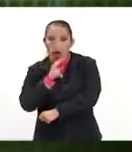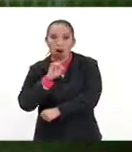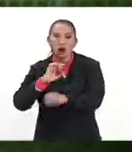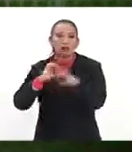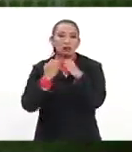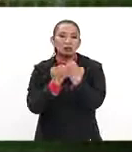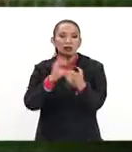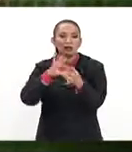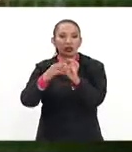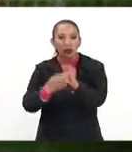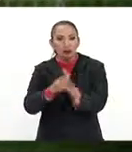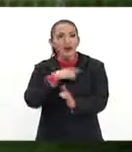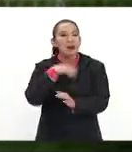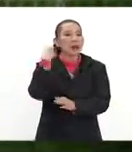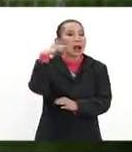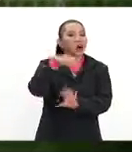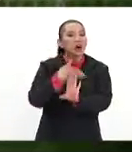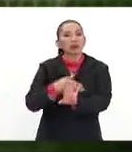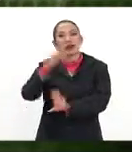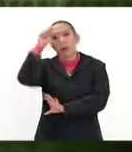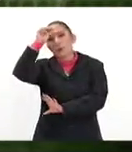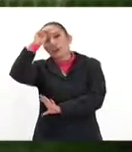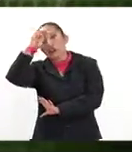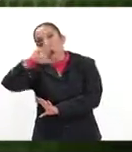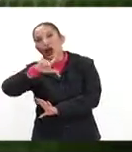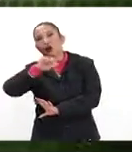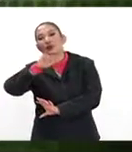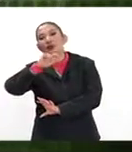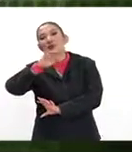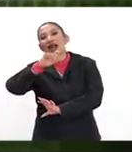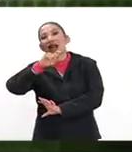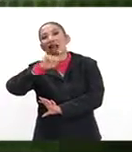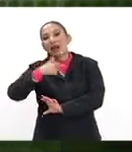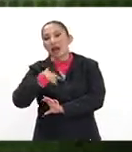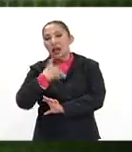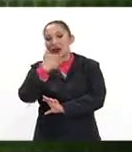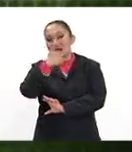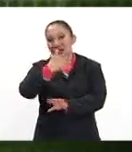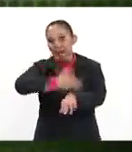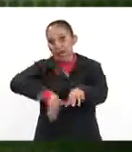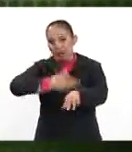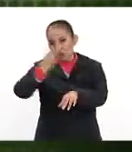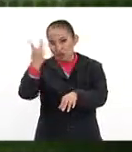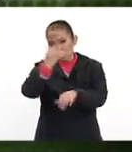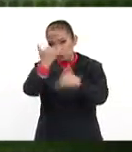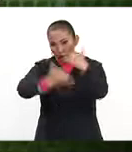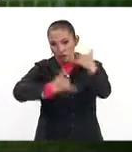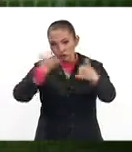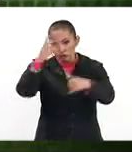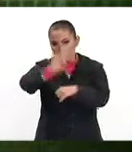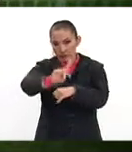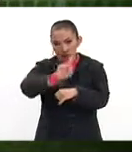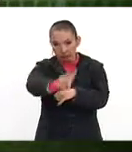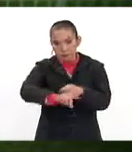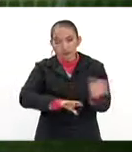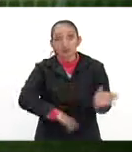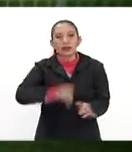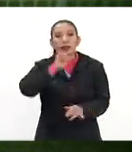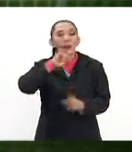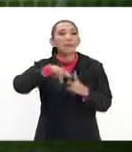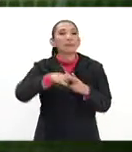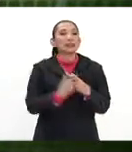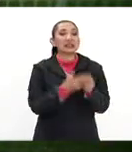Olímpico Universitario y Veracruz contra Monterrey en Luis Pirata Fuente a las 18 horas, estos dos partidos del domingo. Y también